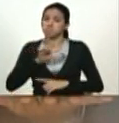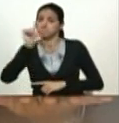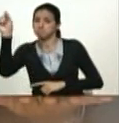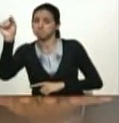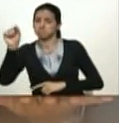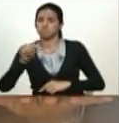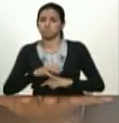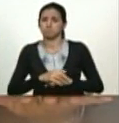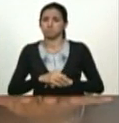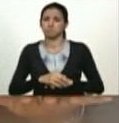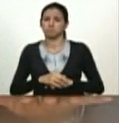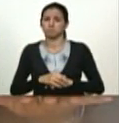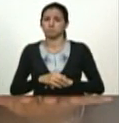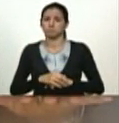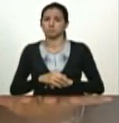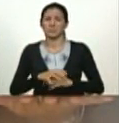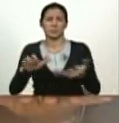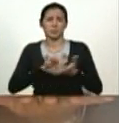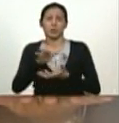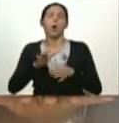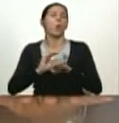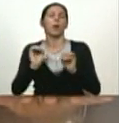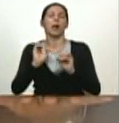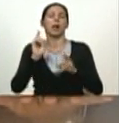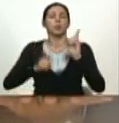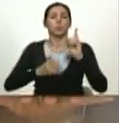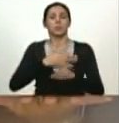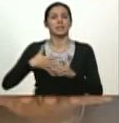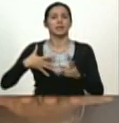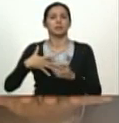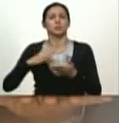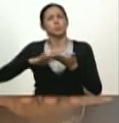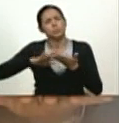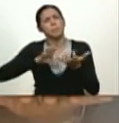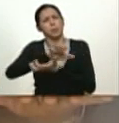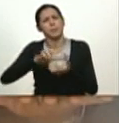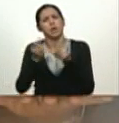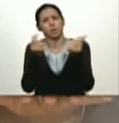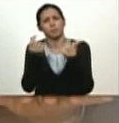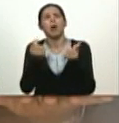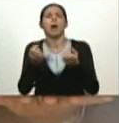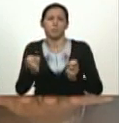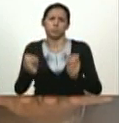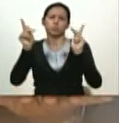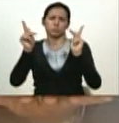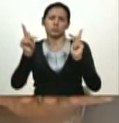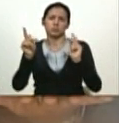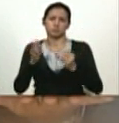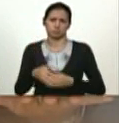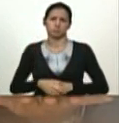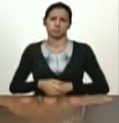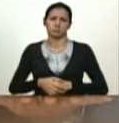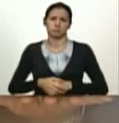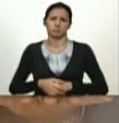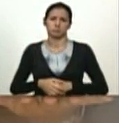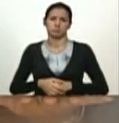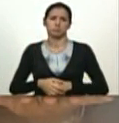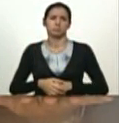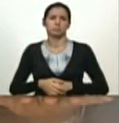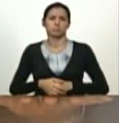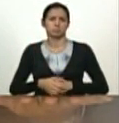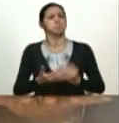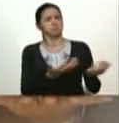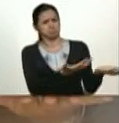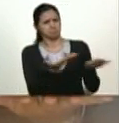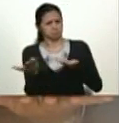del boicot económico vamos a darle una oportunidad para que vengan al